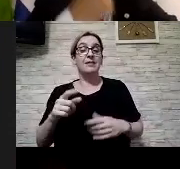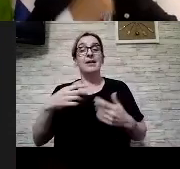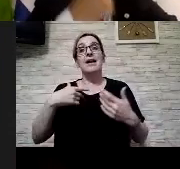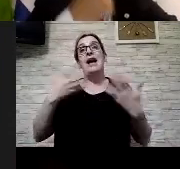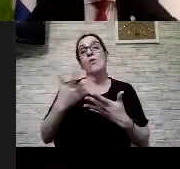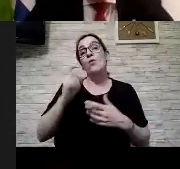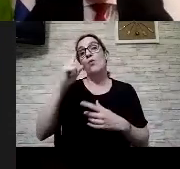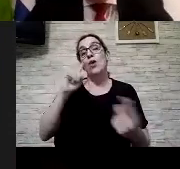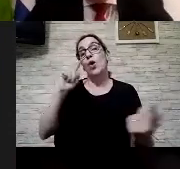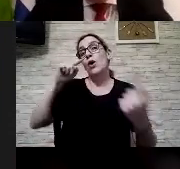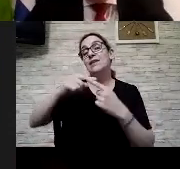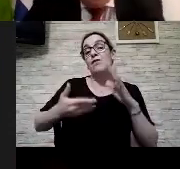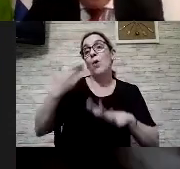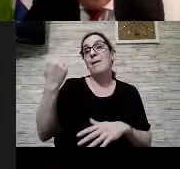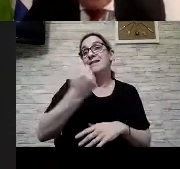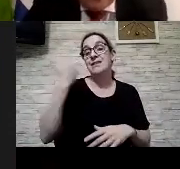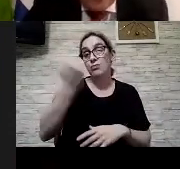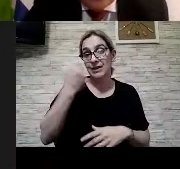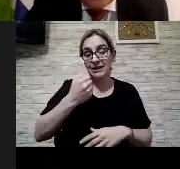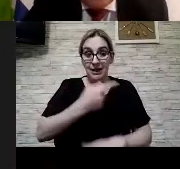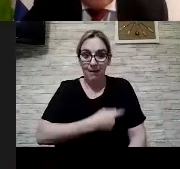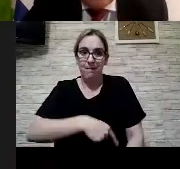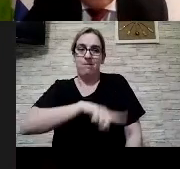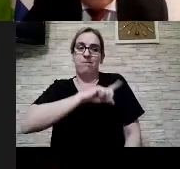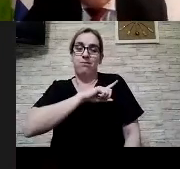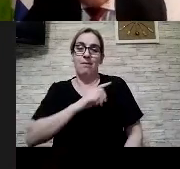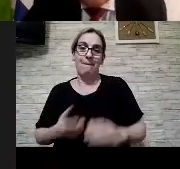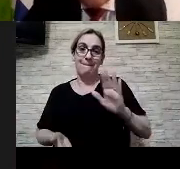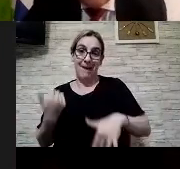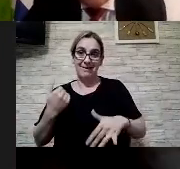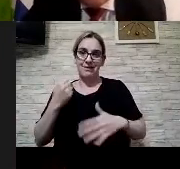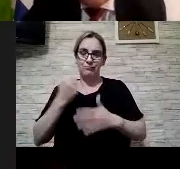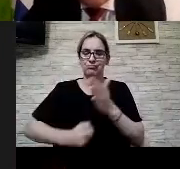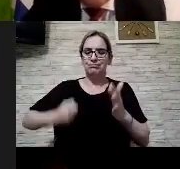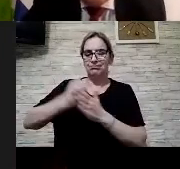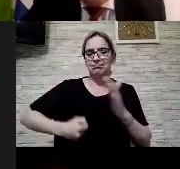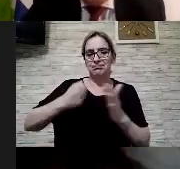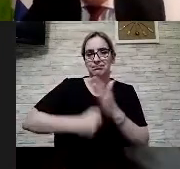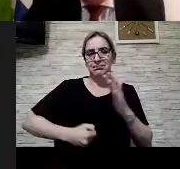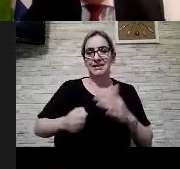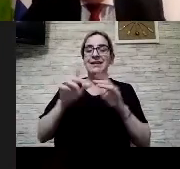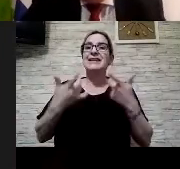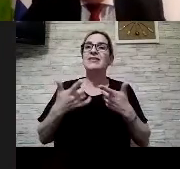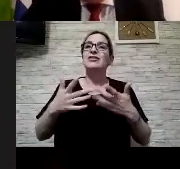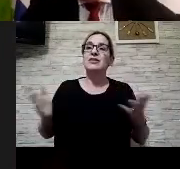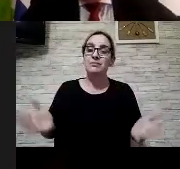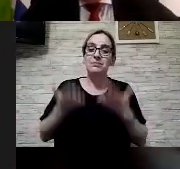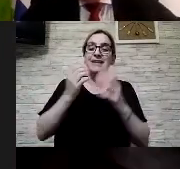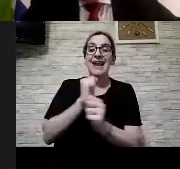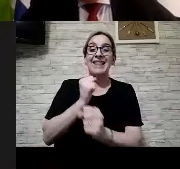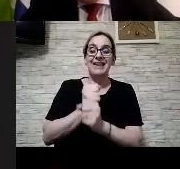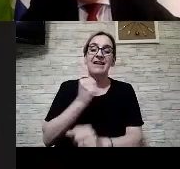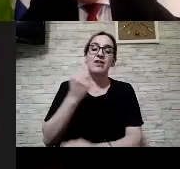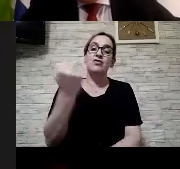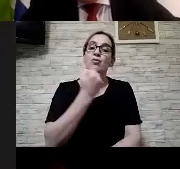tiene es esto del empoderamiento y dentro del empoderamiento la empleabilidad es muy importante